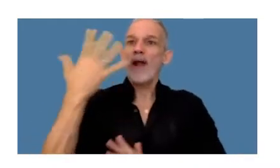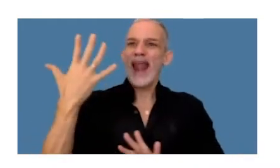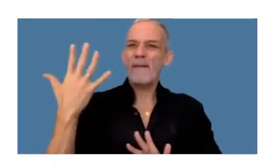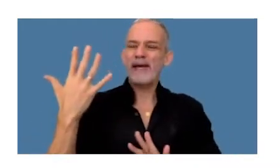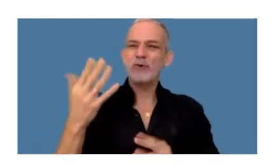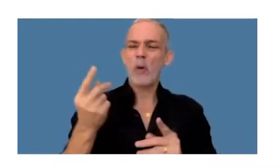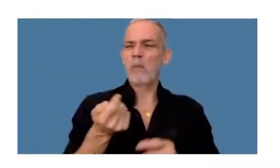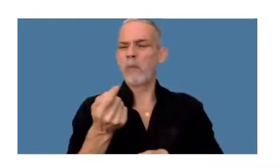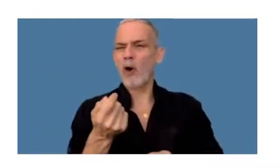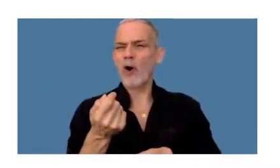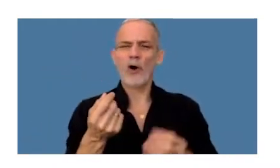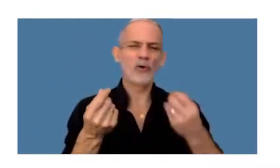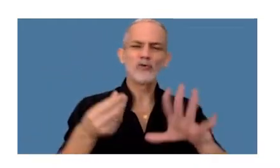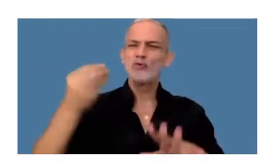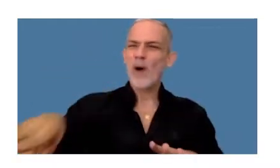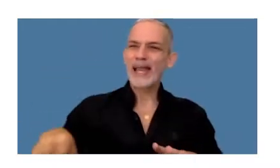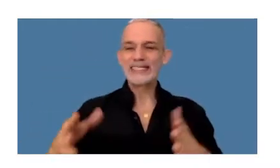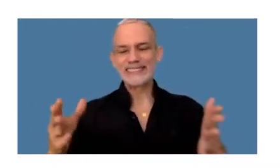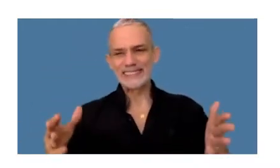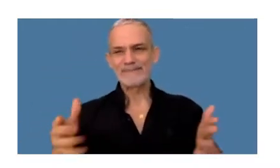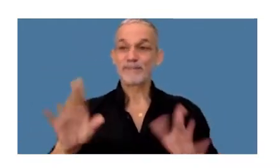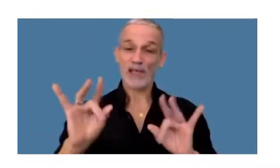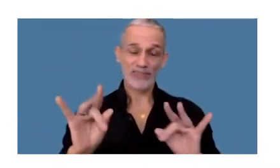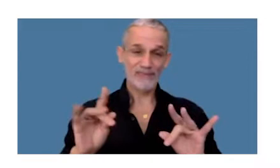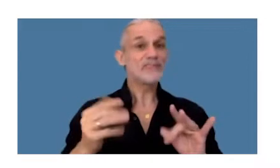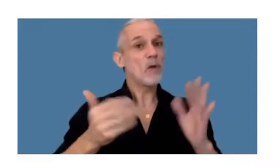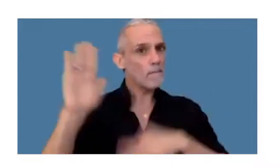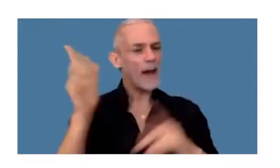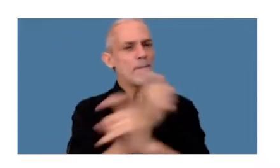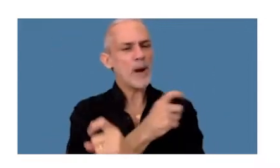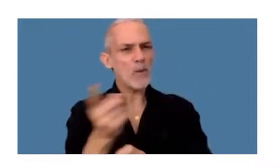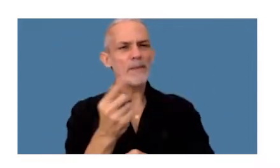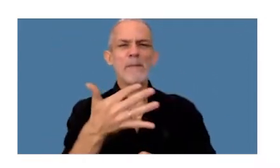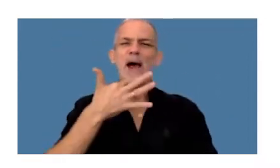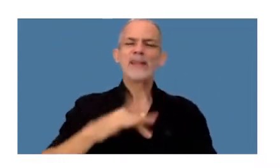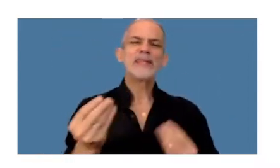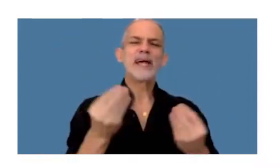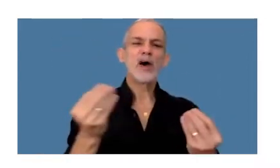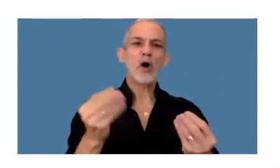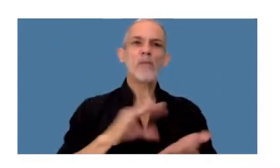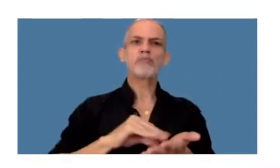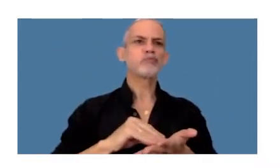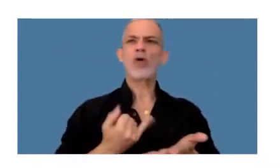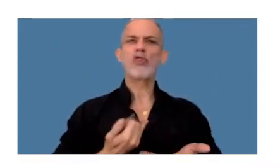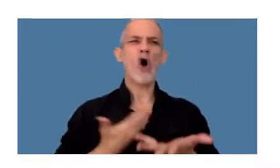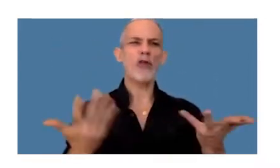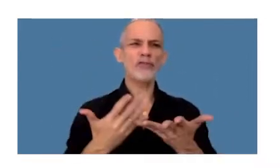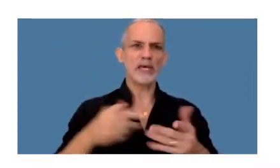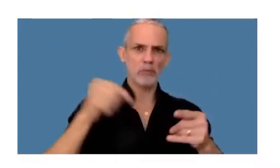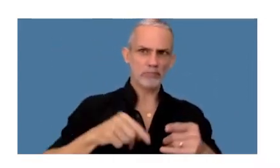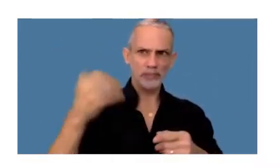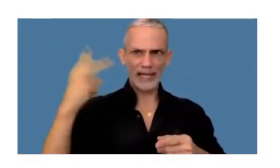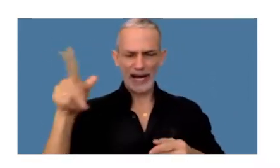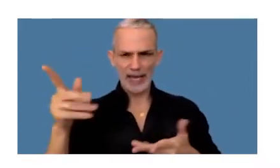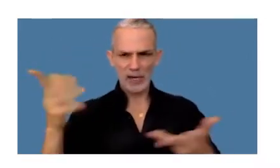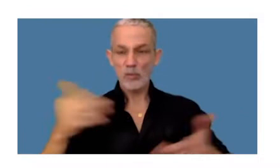pocas operaciones aisladas y el punto que quizás puede generar más problemas interpretativos es la territorialidad la pregunta es